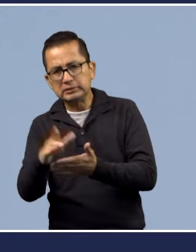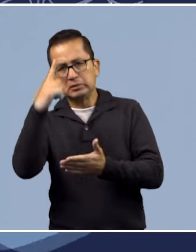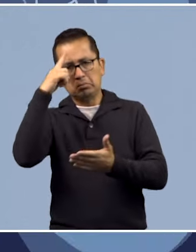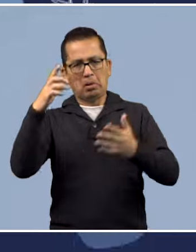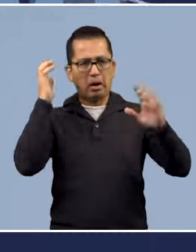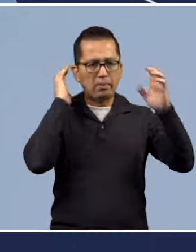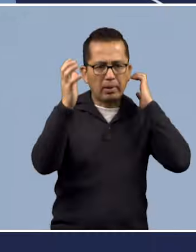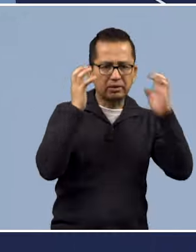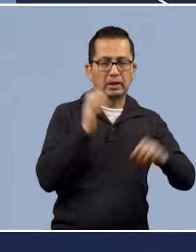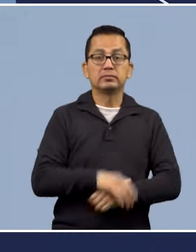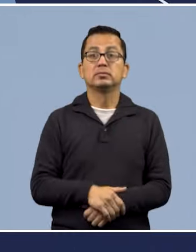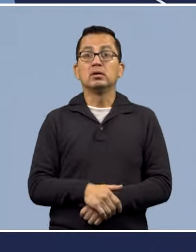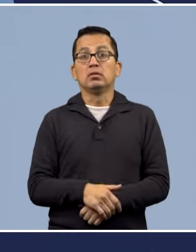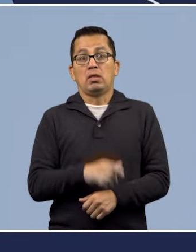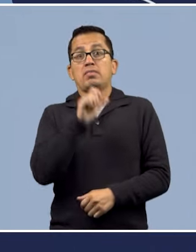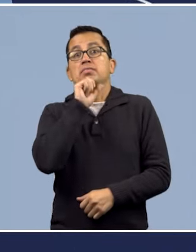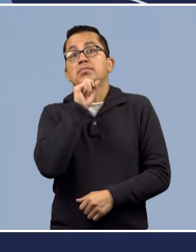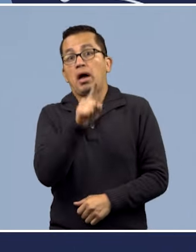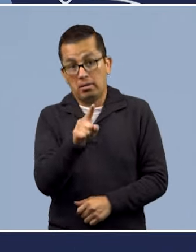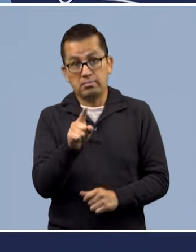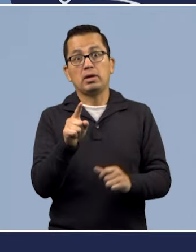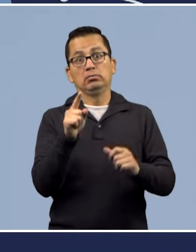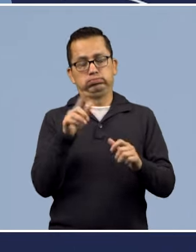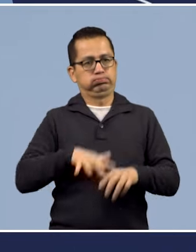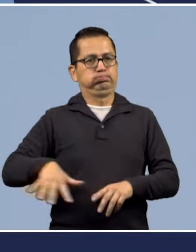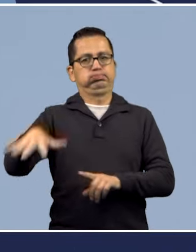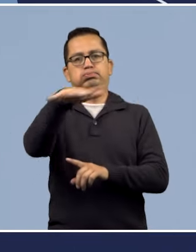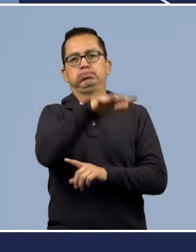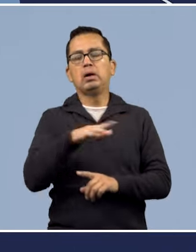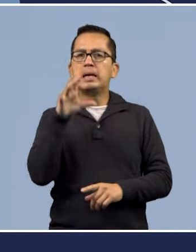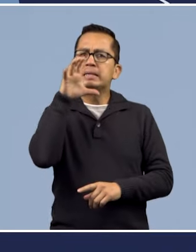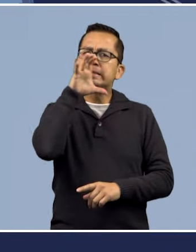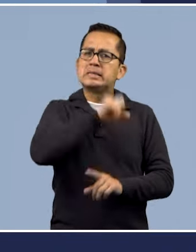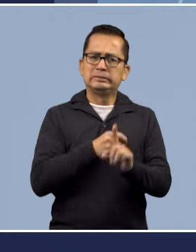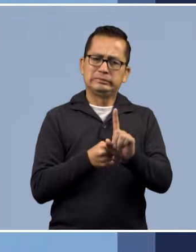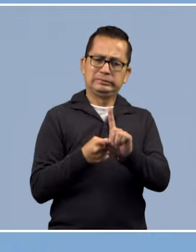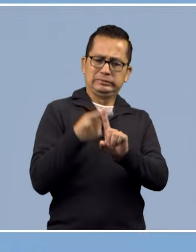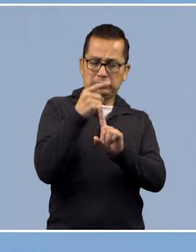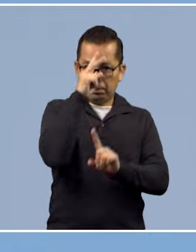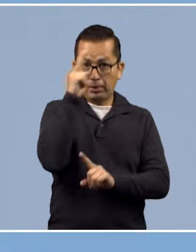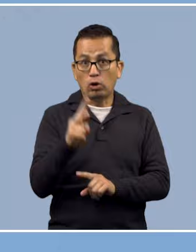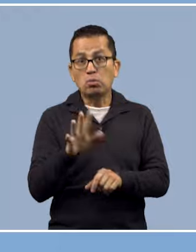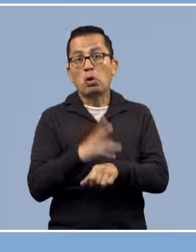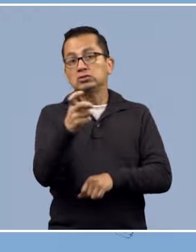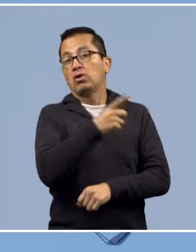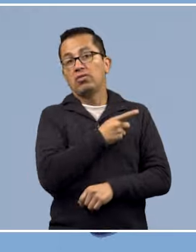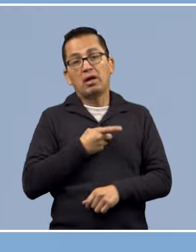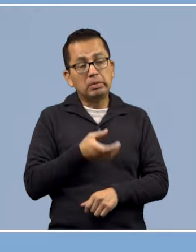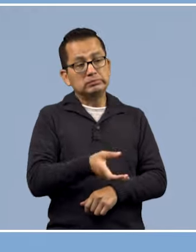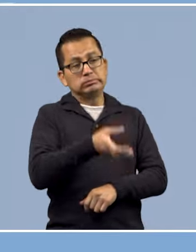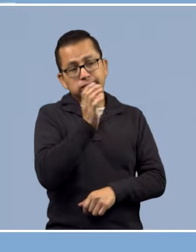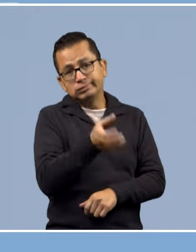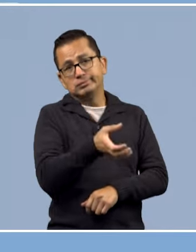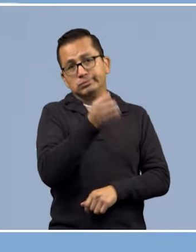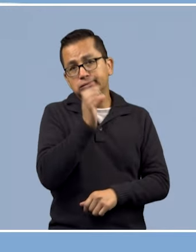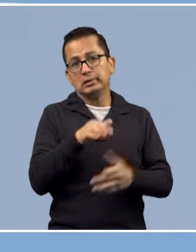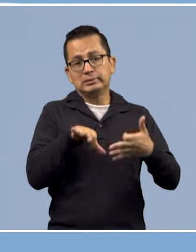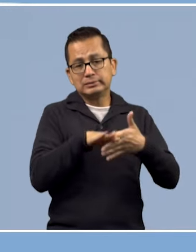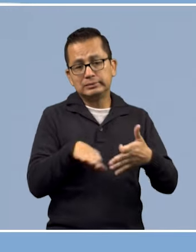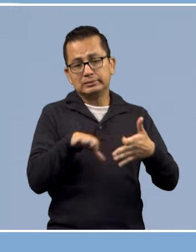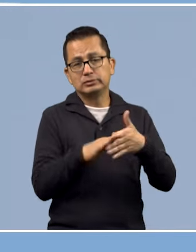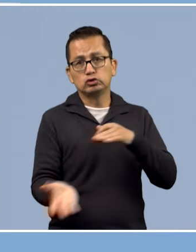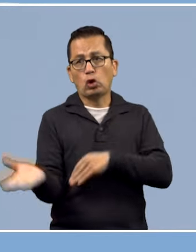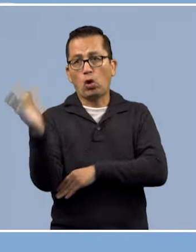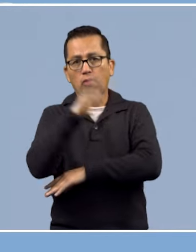Cada vez hace más calor y sentimos la necesidad de tomarla todo el día, volviendo las botellas o bidones parte de